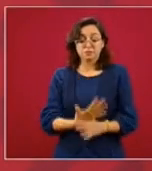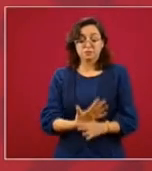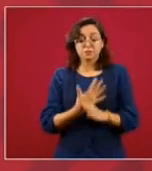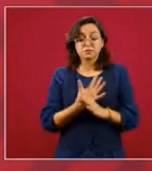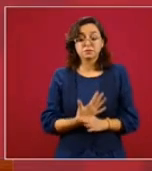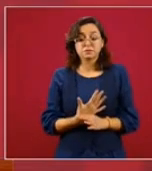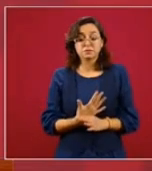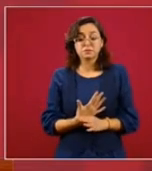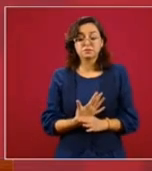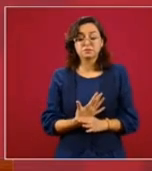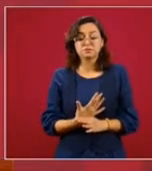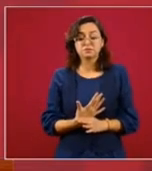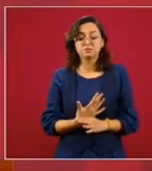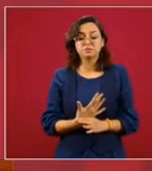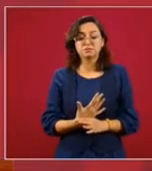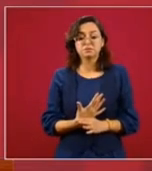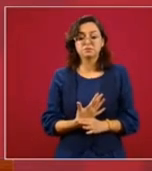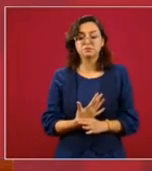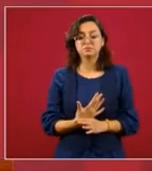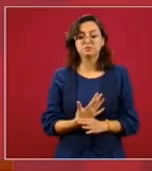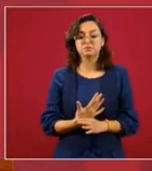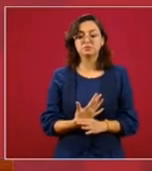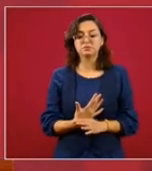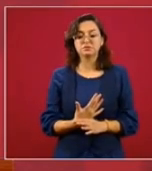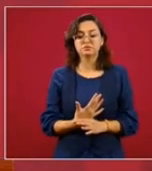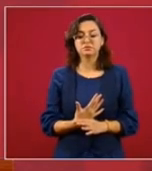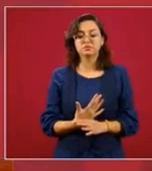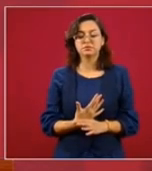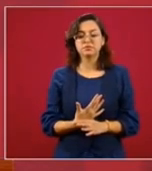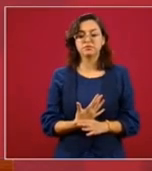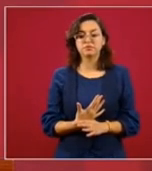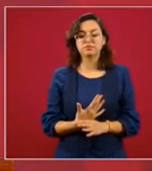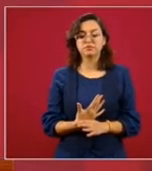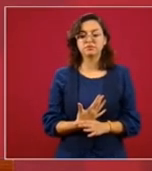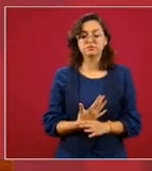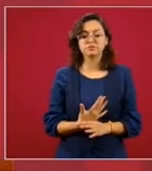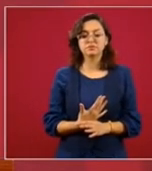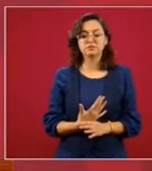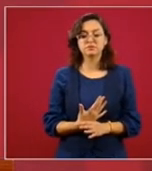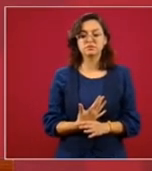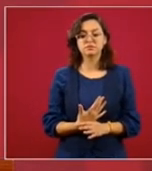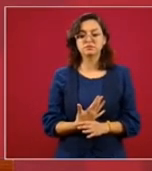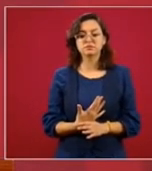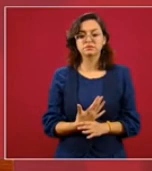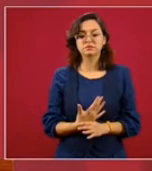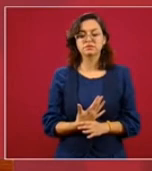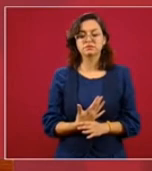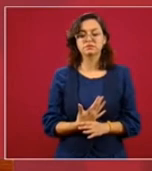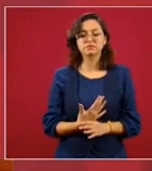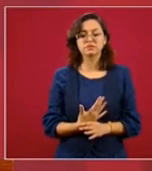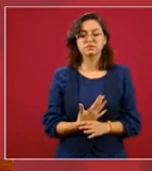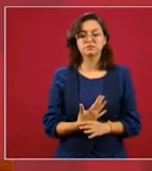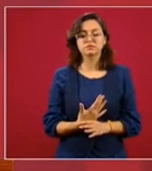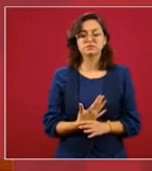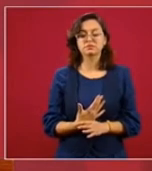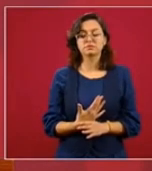precisamente por el